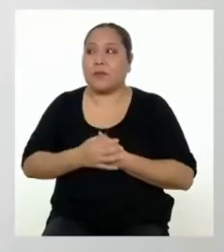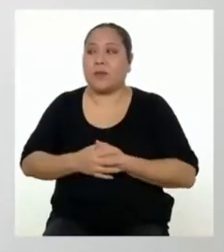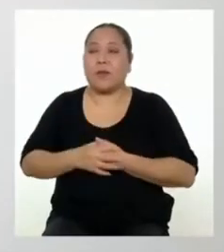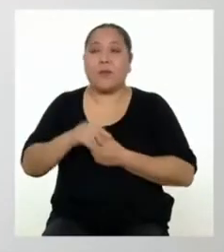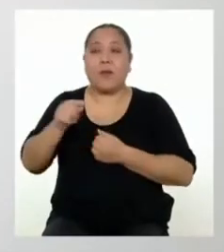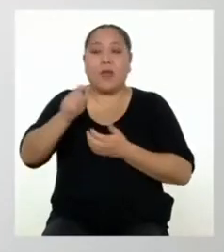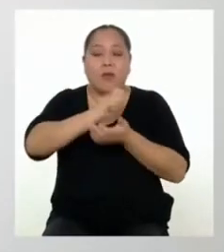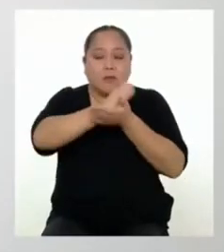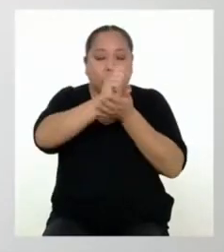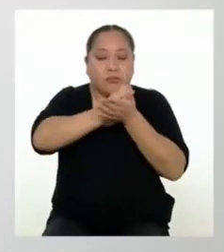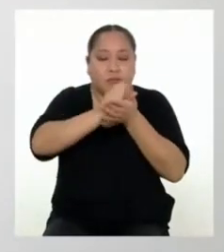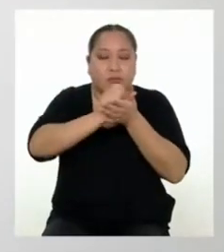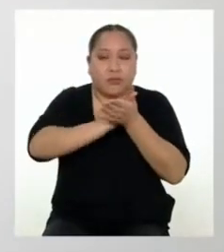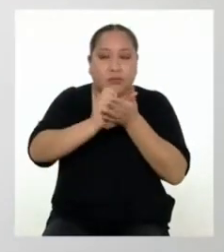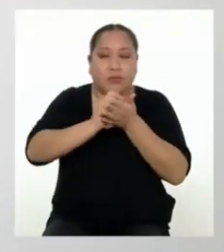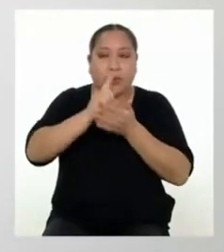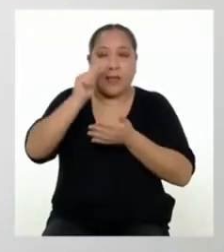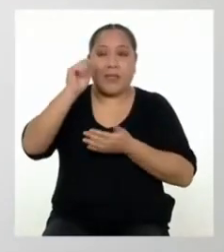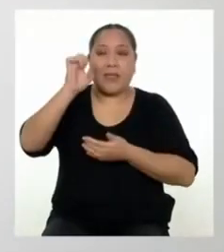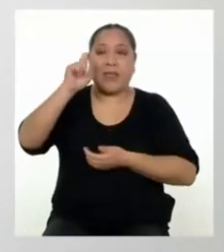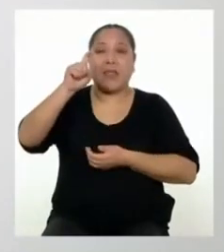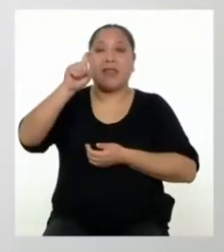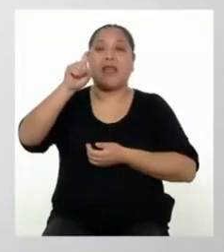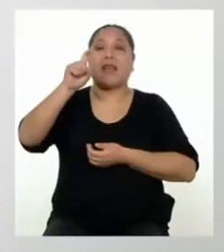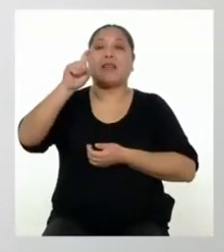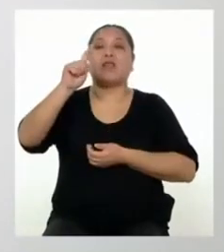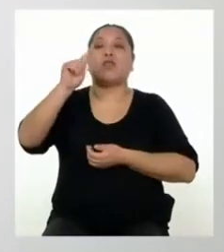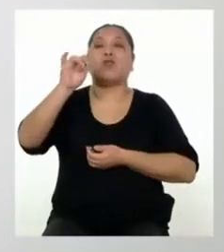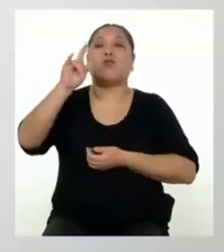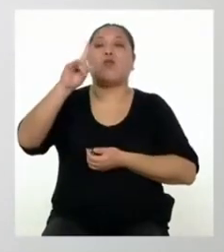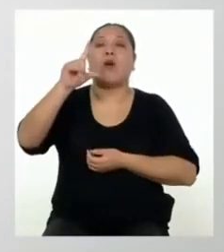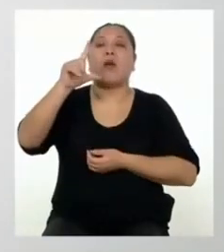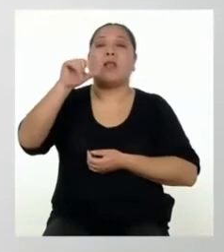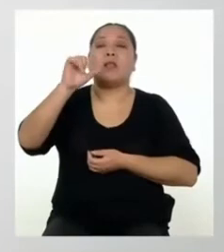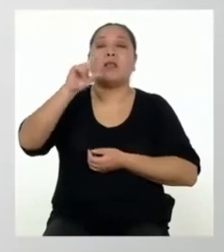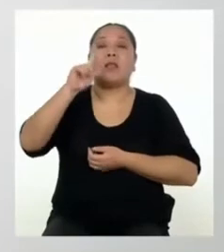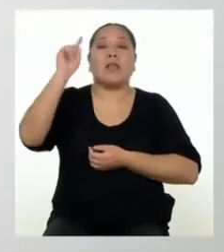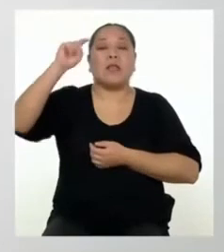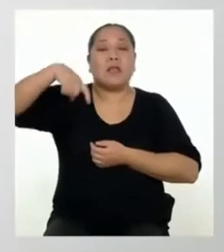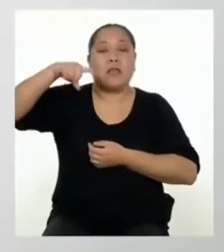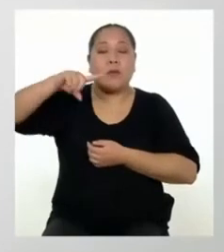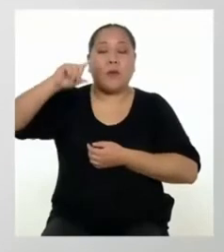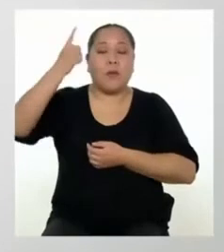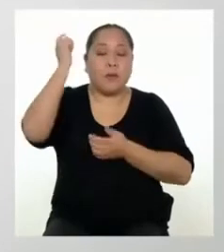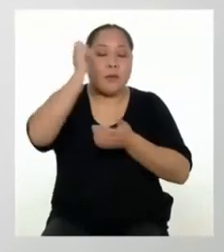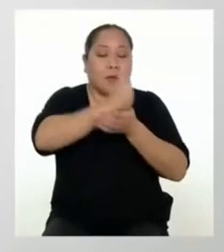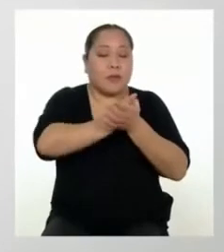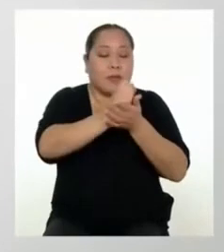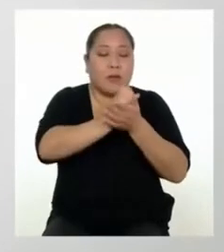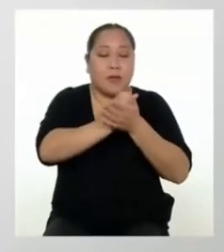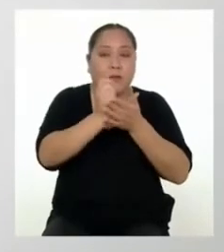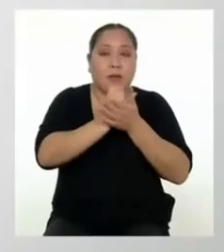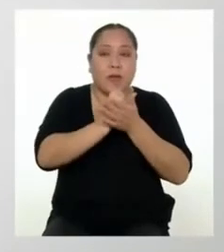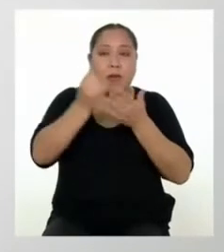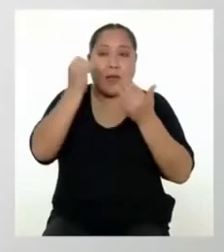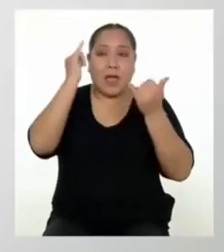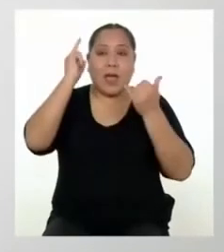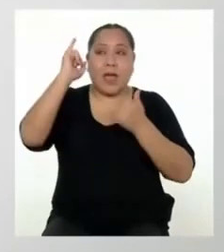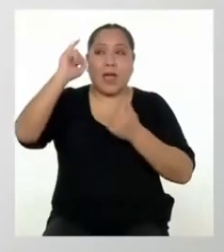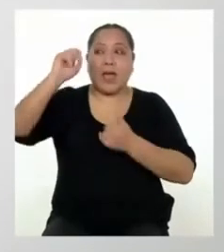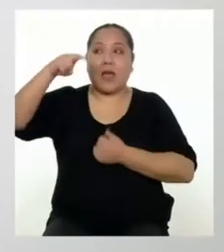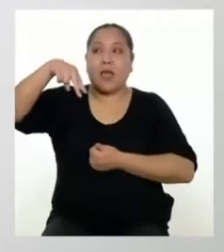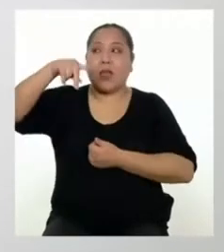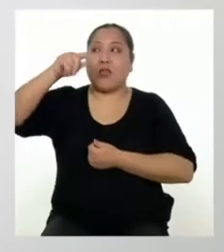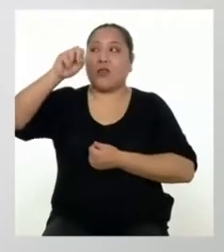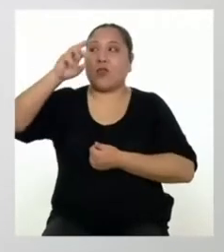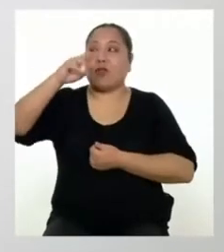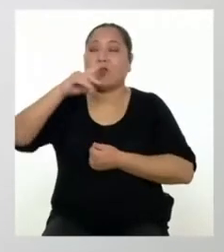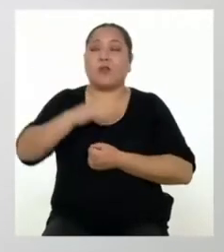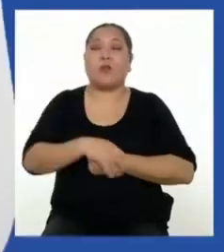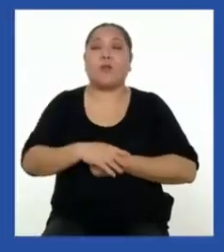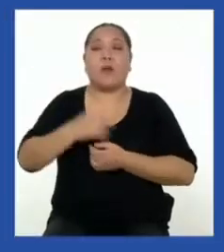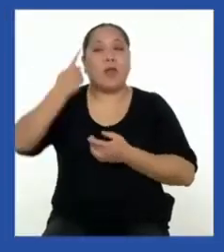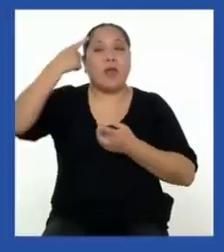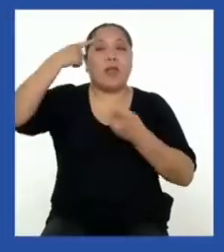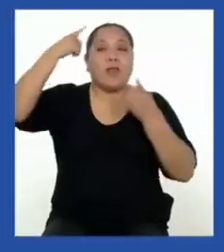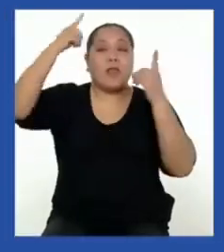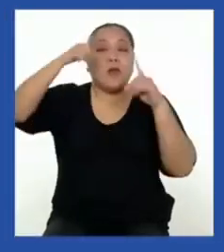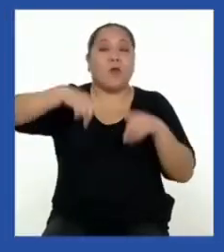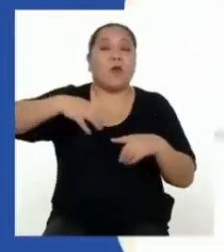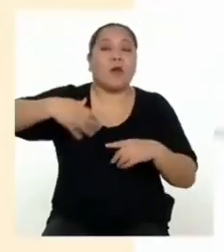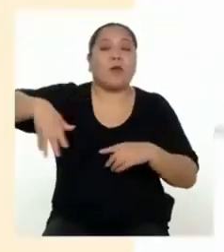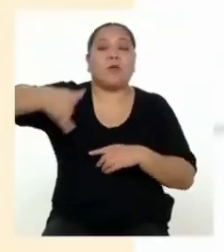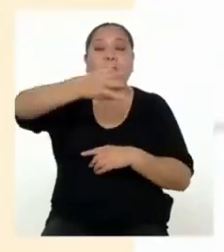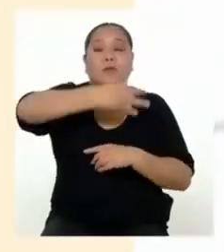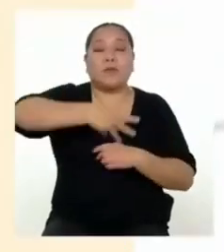Para textualizar nuestros acuerdos, primero debemos redactar nuestra introducción. Siempre partiendo de las ideas que hemos colocado en nuestra planificación.